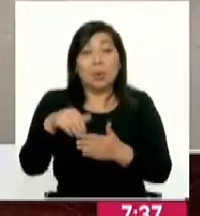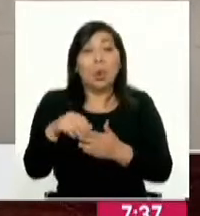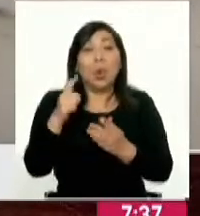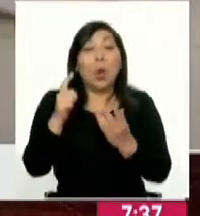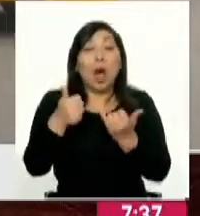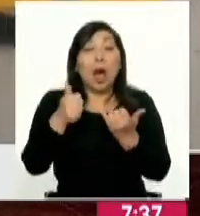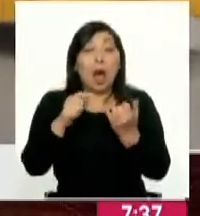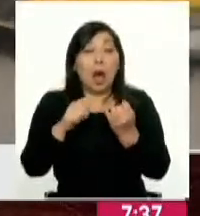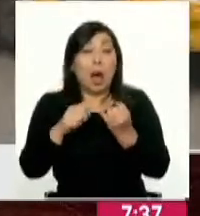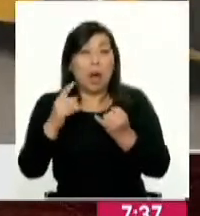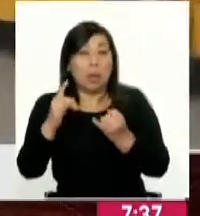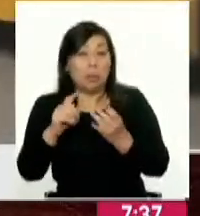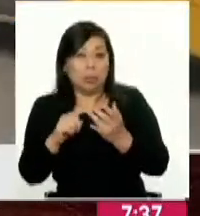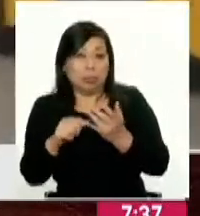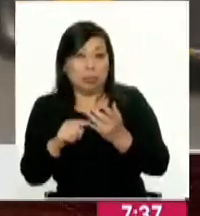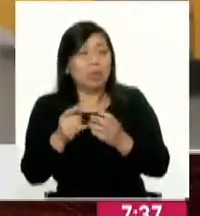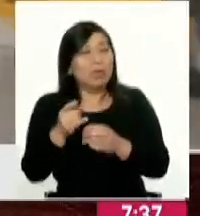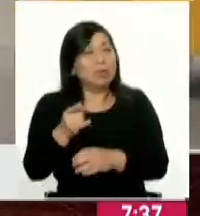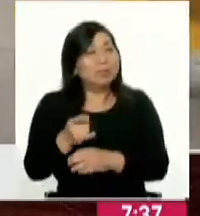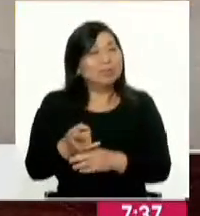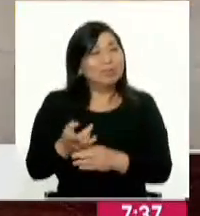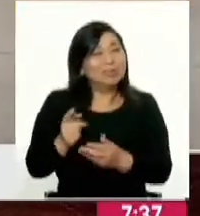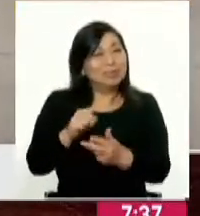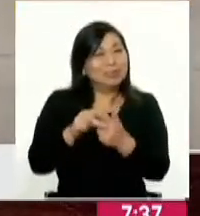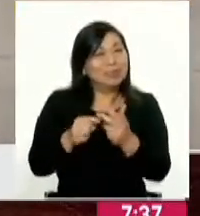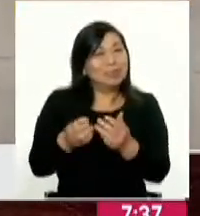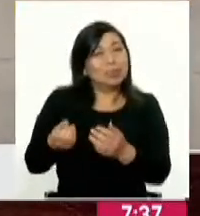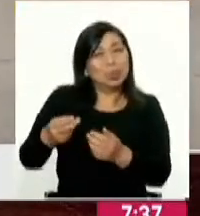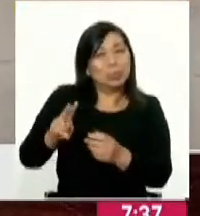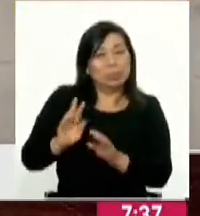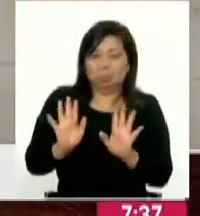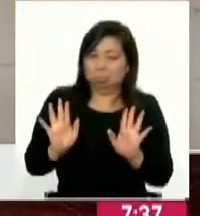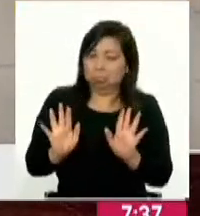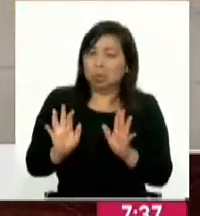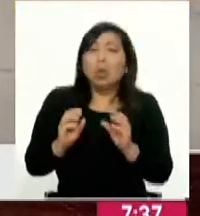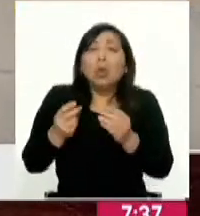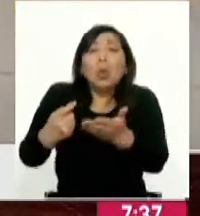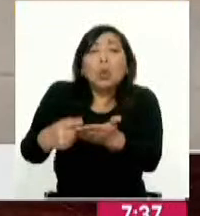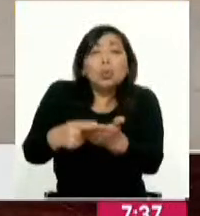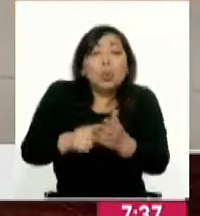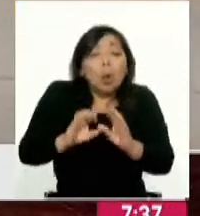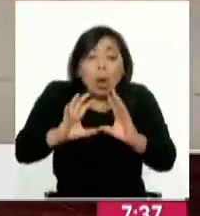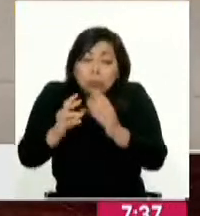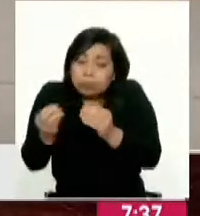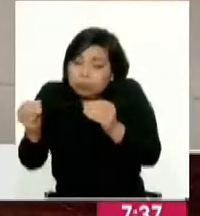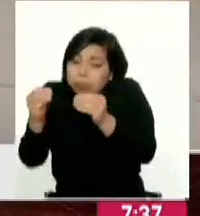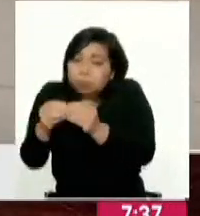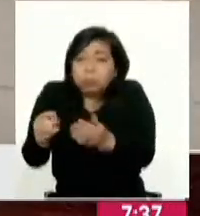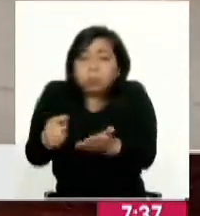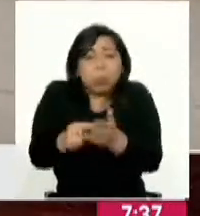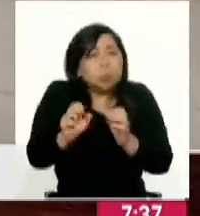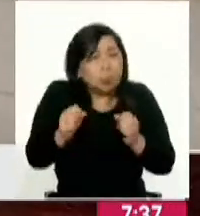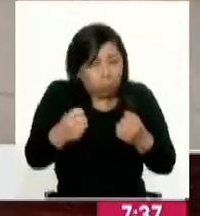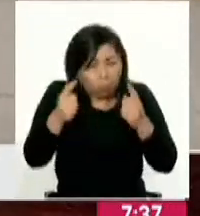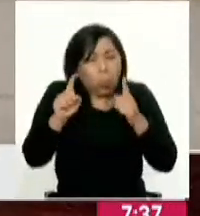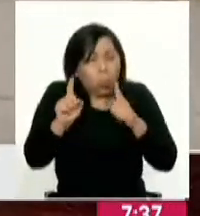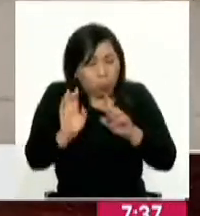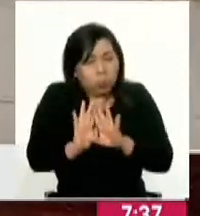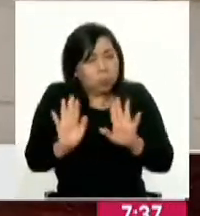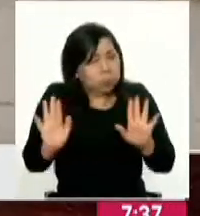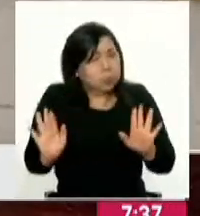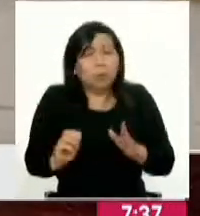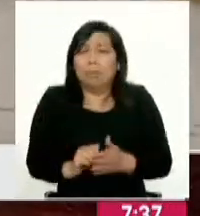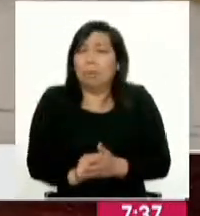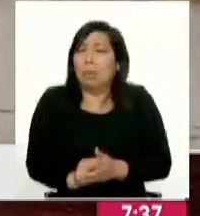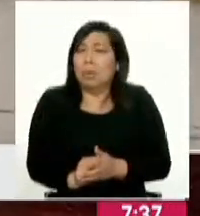es de ATU, y nosotros hemos votado en contra de que se suba el pasaje, porque tenemos todas las razones que dice la población, estamos totalmente de acuerdo, no es